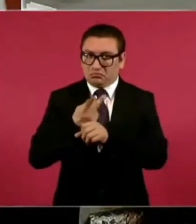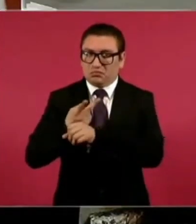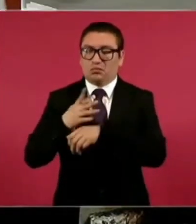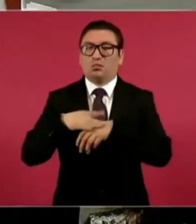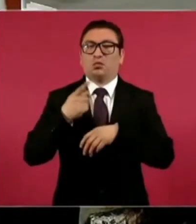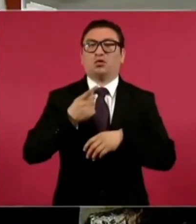aburrimos.